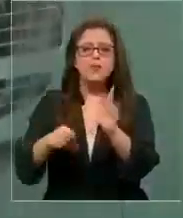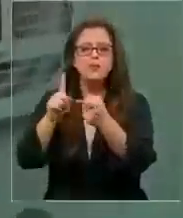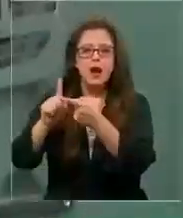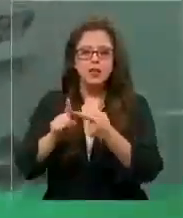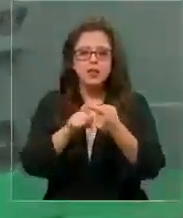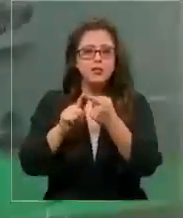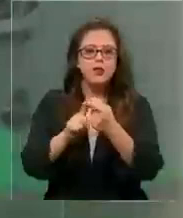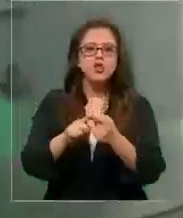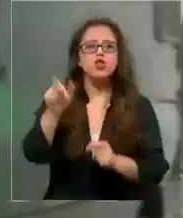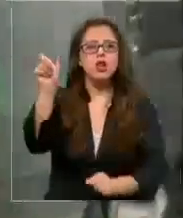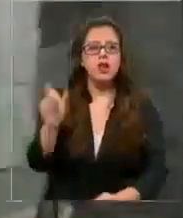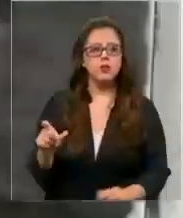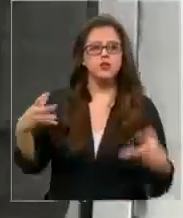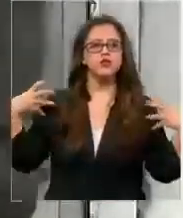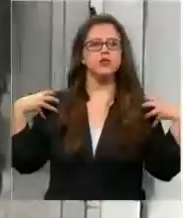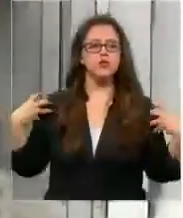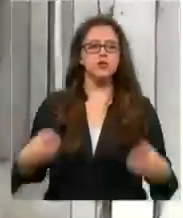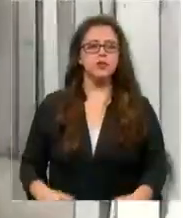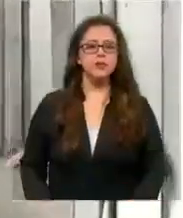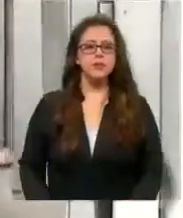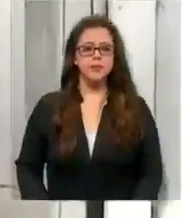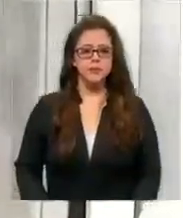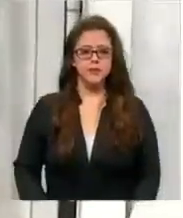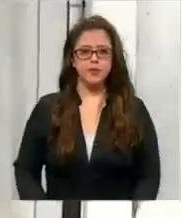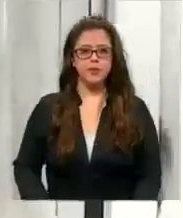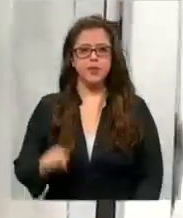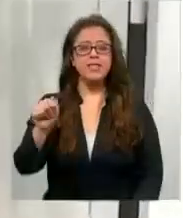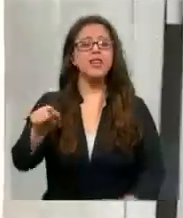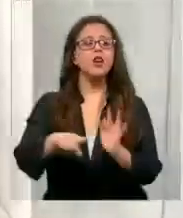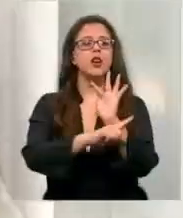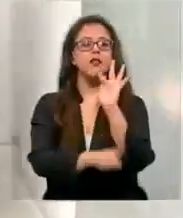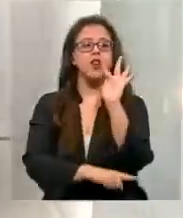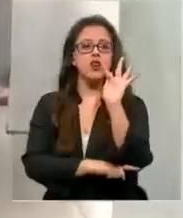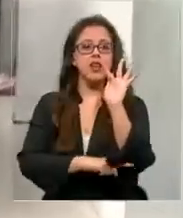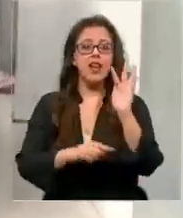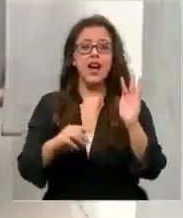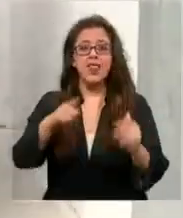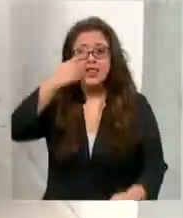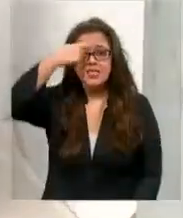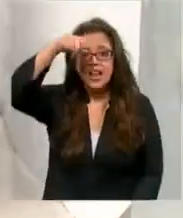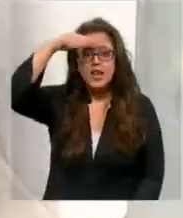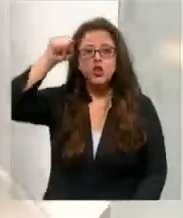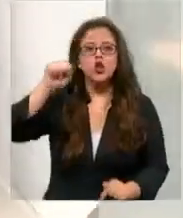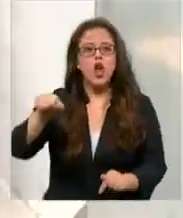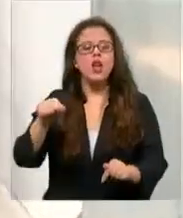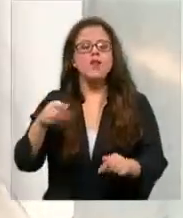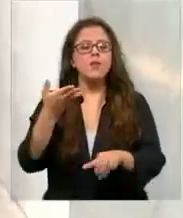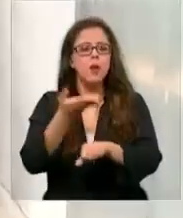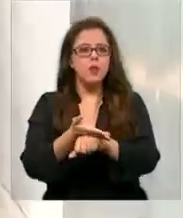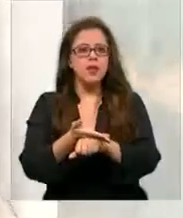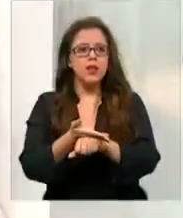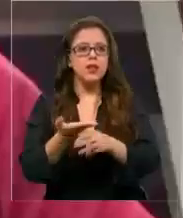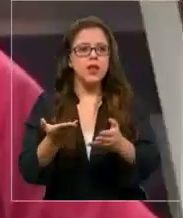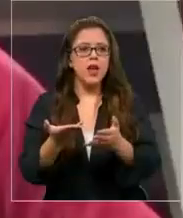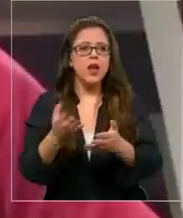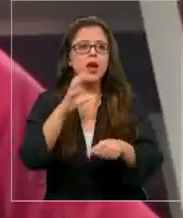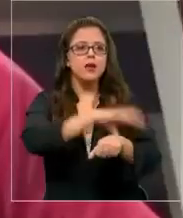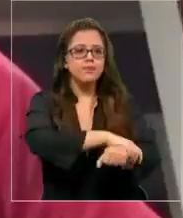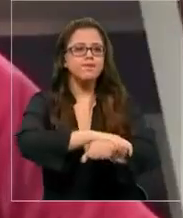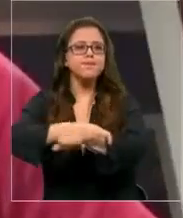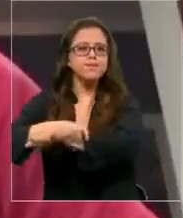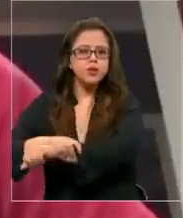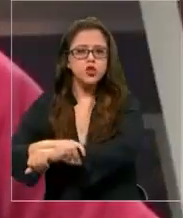participación del imputado en el delito. Y en conjunto con la Fiscalía Local de San Antonio solicitaremos la prisión preventiva con la